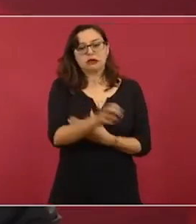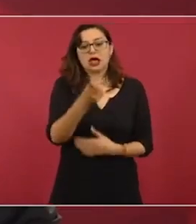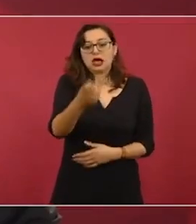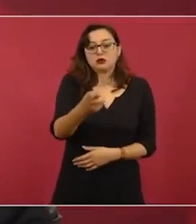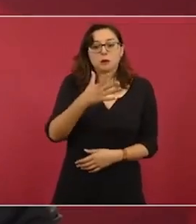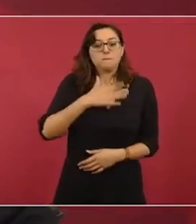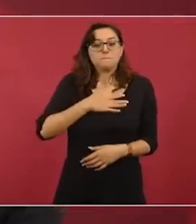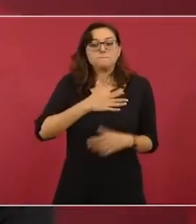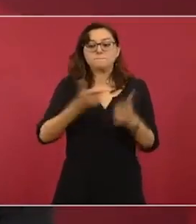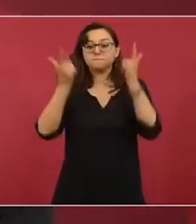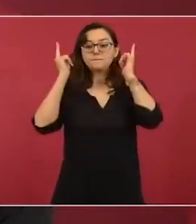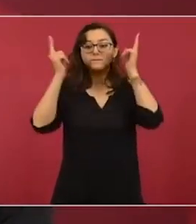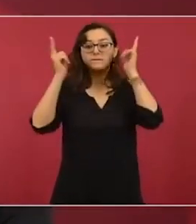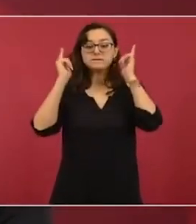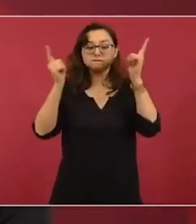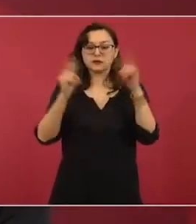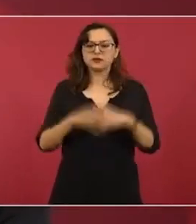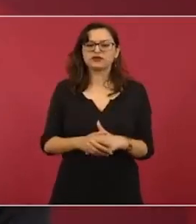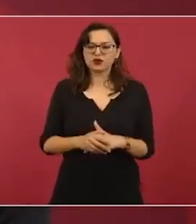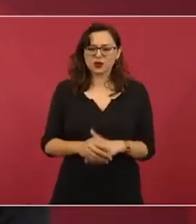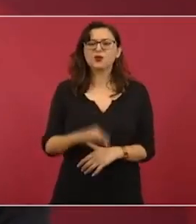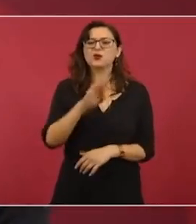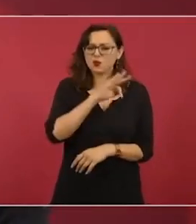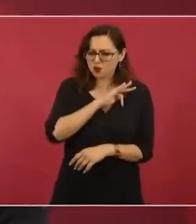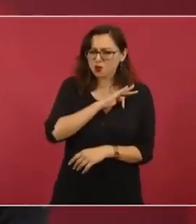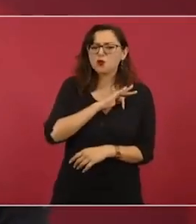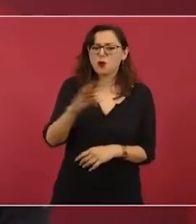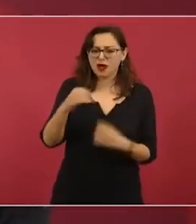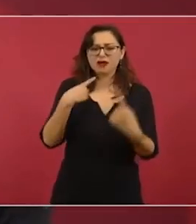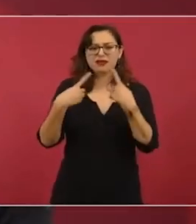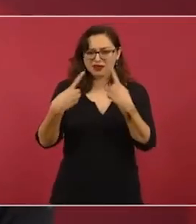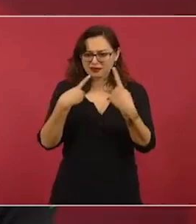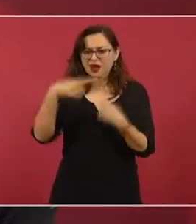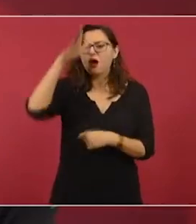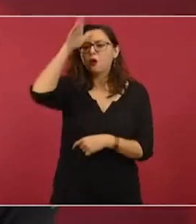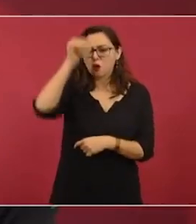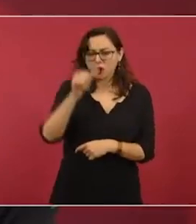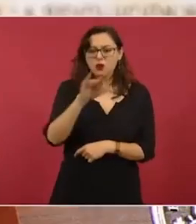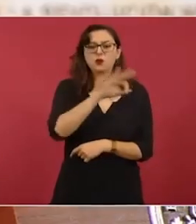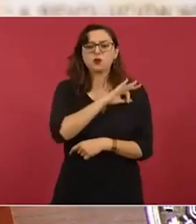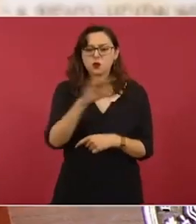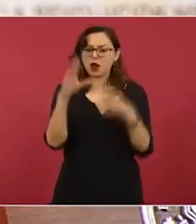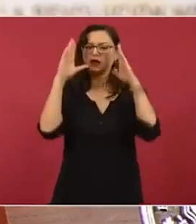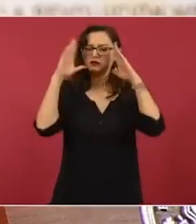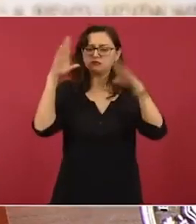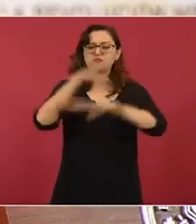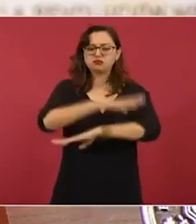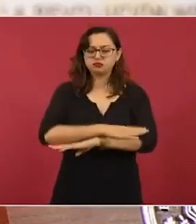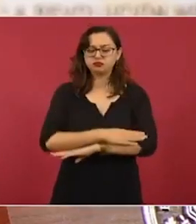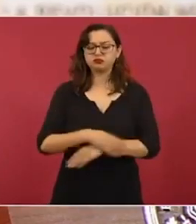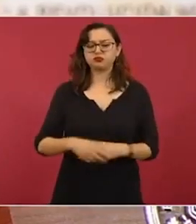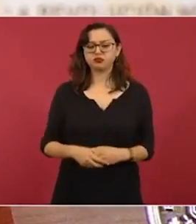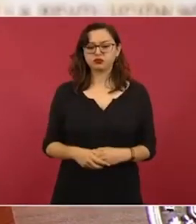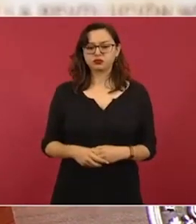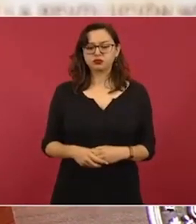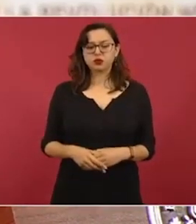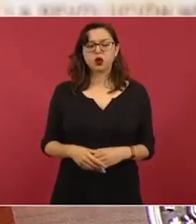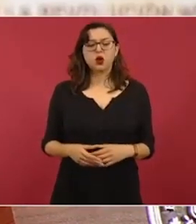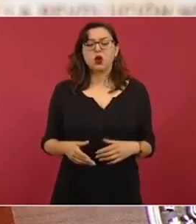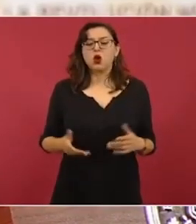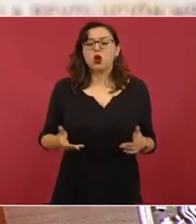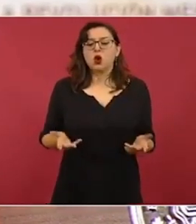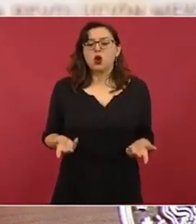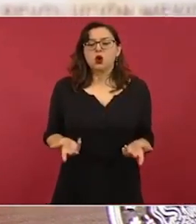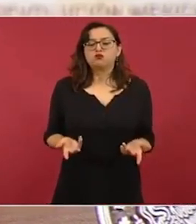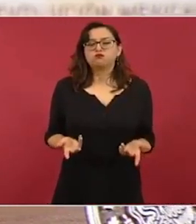y si hay manera de que lleguen a acuerdos, porque no sólo se trata